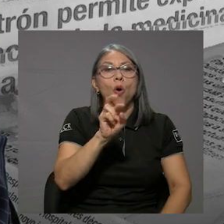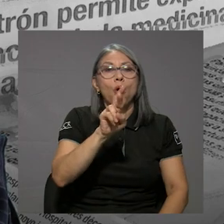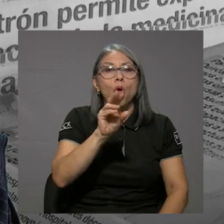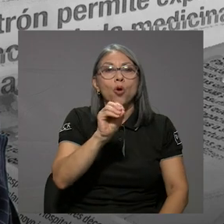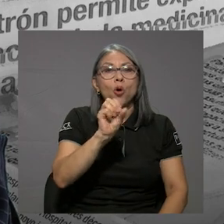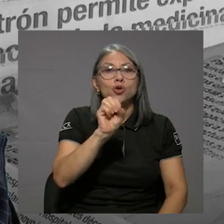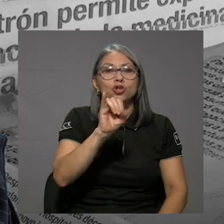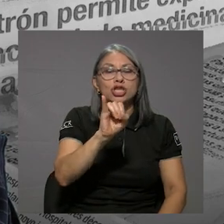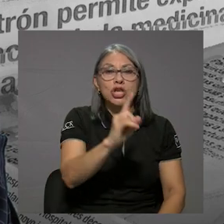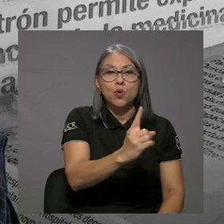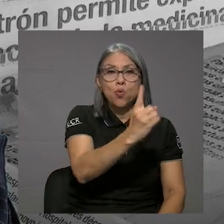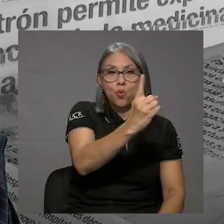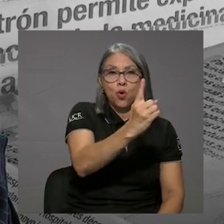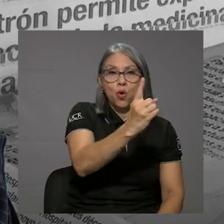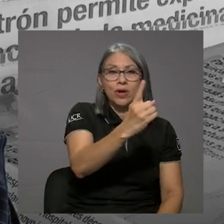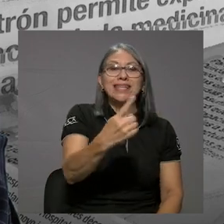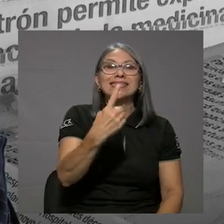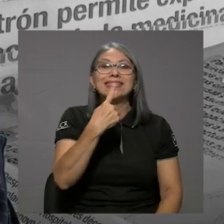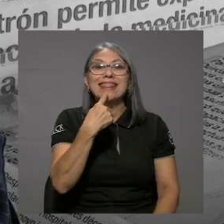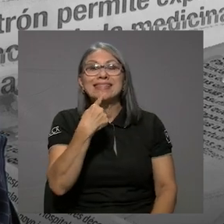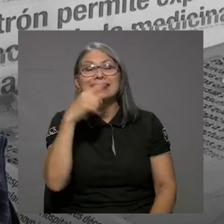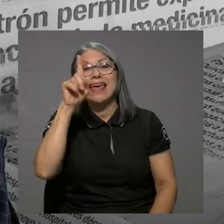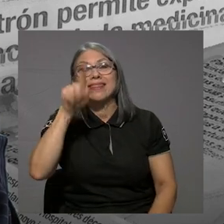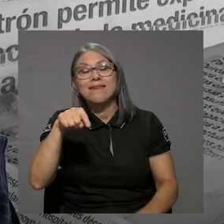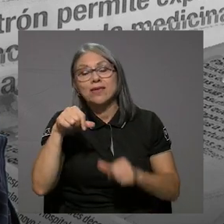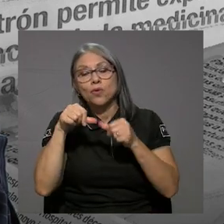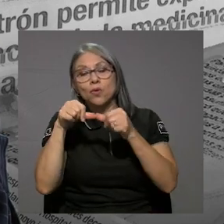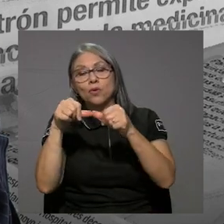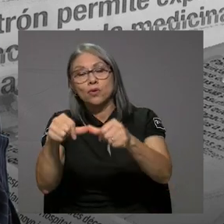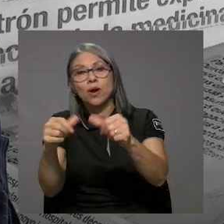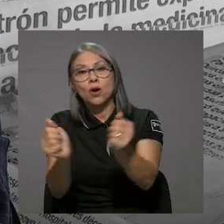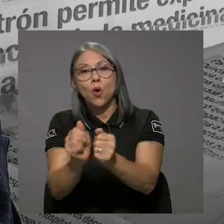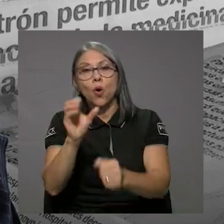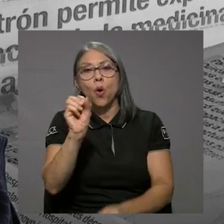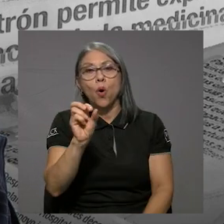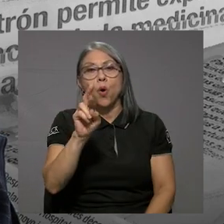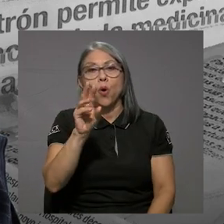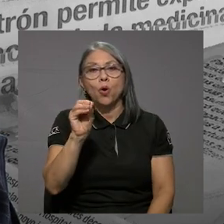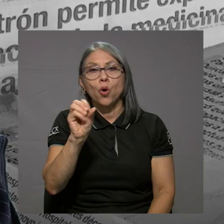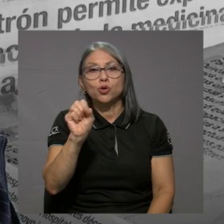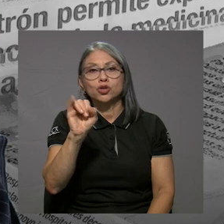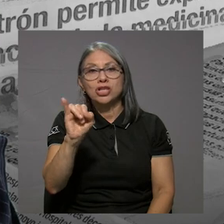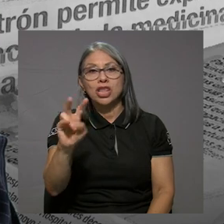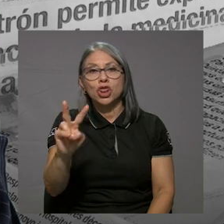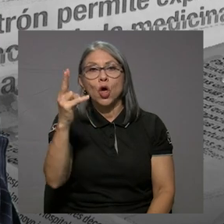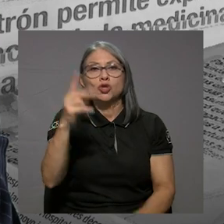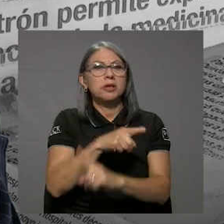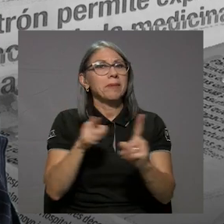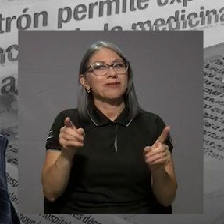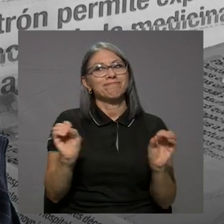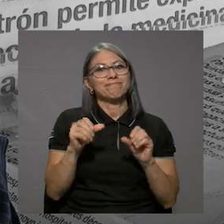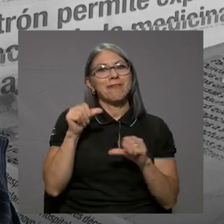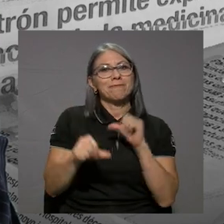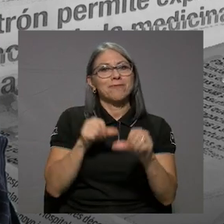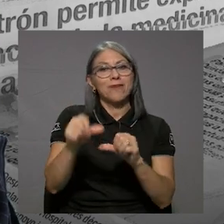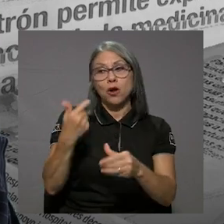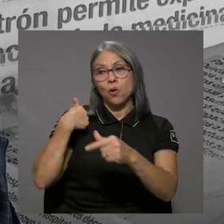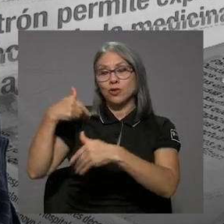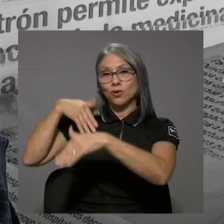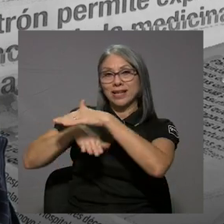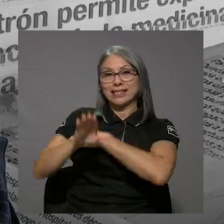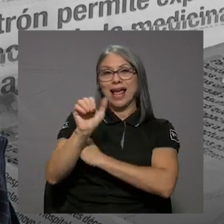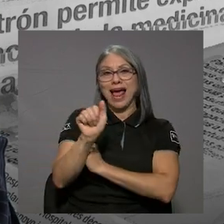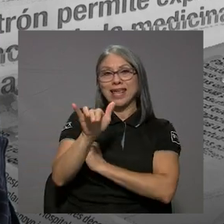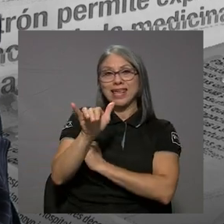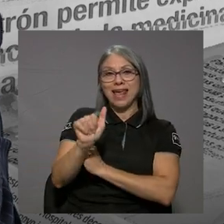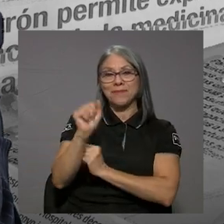1, se decía que había que continuar con el Orozi 2, pero no se hicieron los esfuerzos. Cuando yo ingresé a la AIA en el